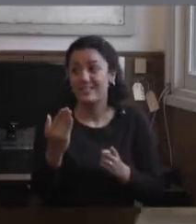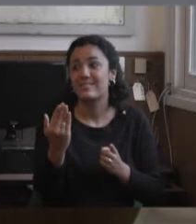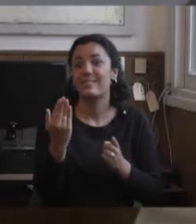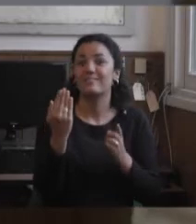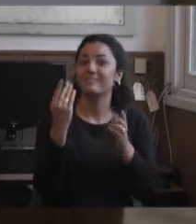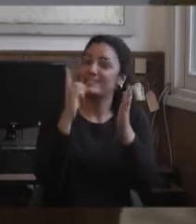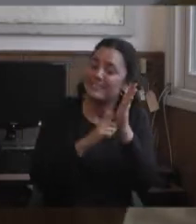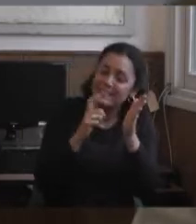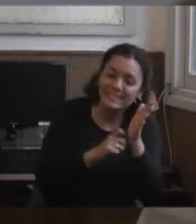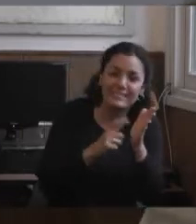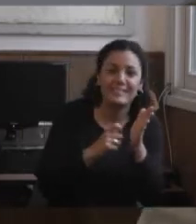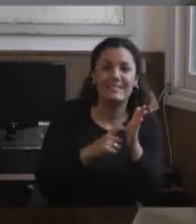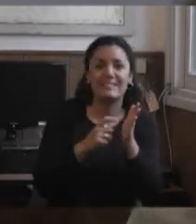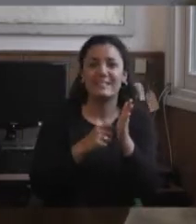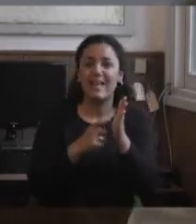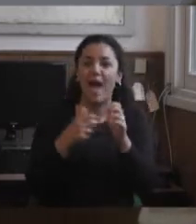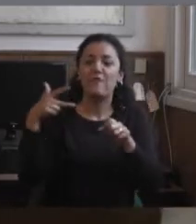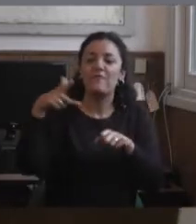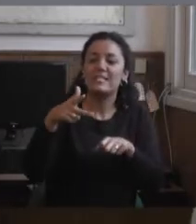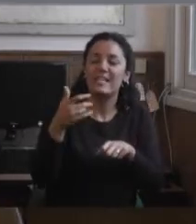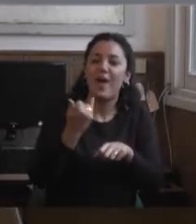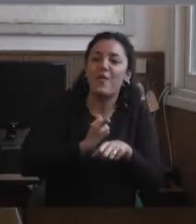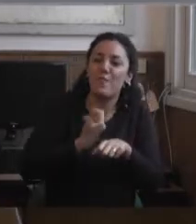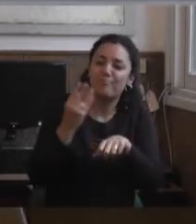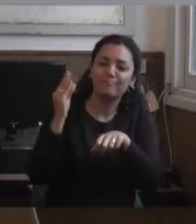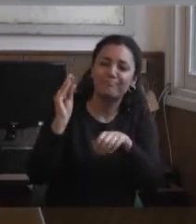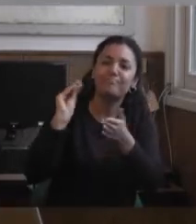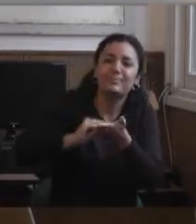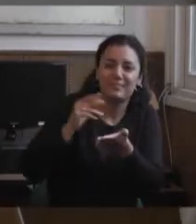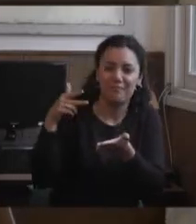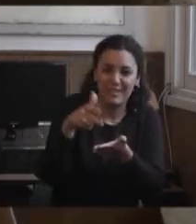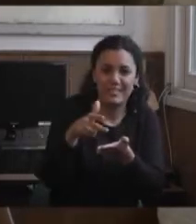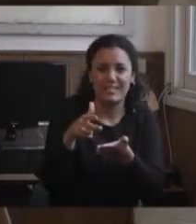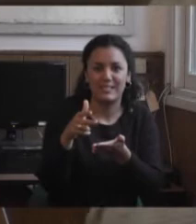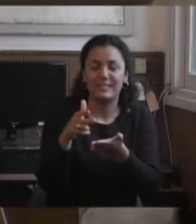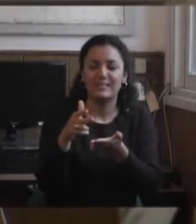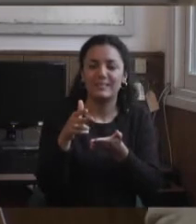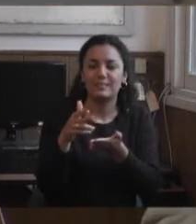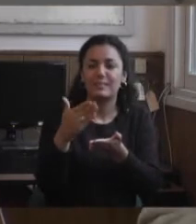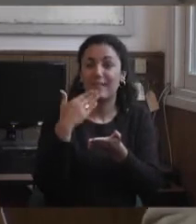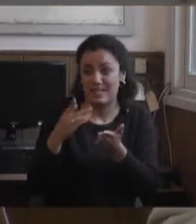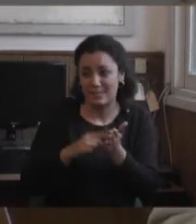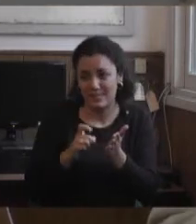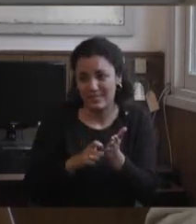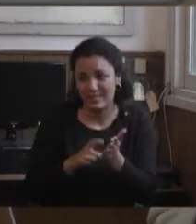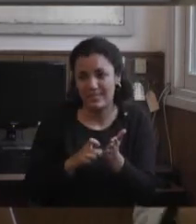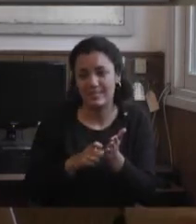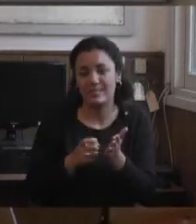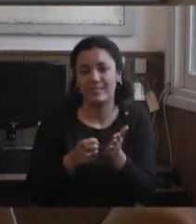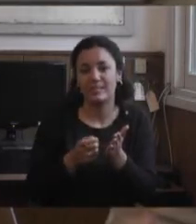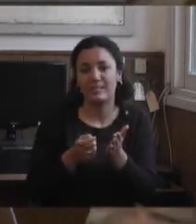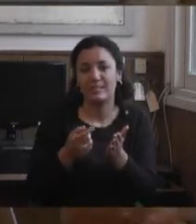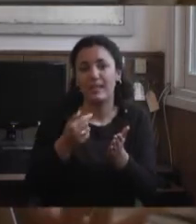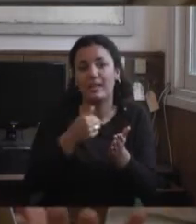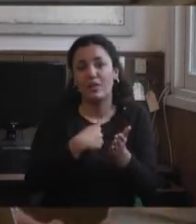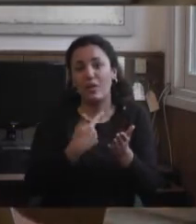para que encontremos alguna fecha para compartir esto. En lo particular, yo tengo como